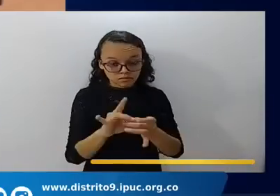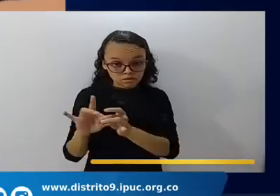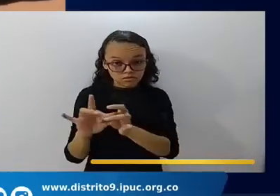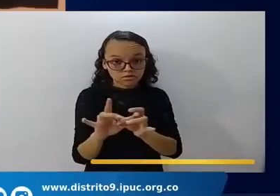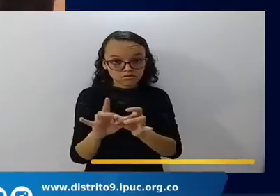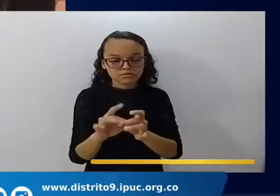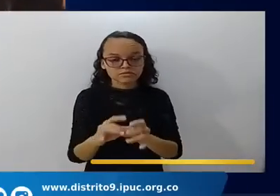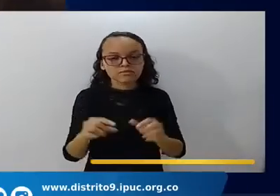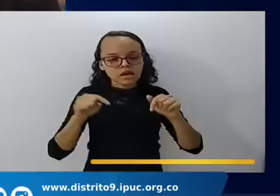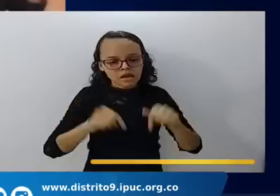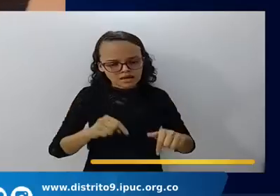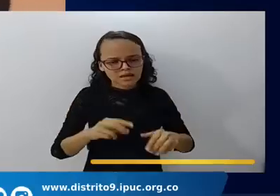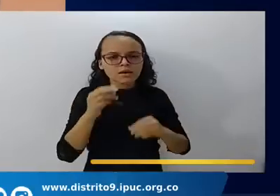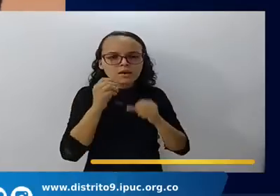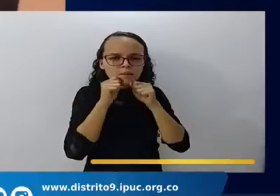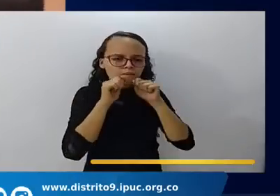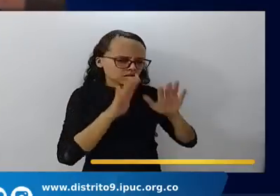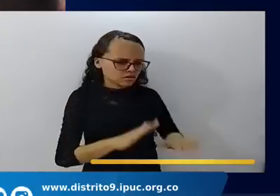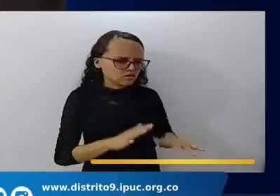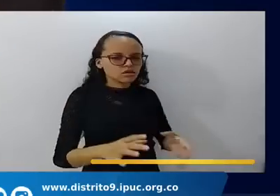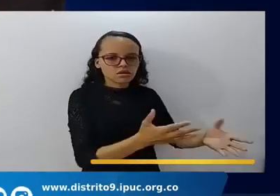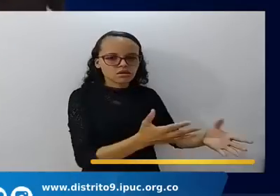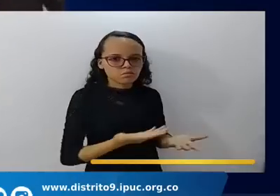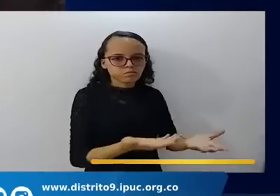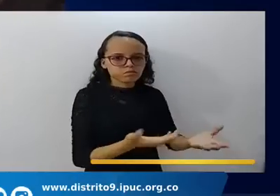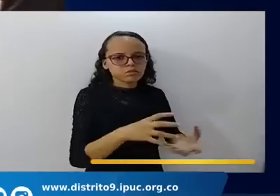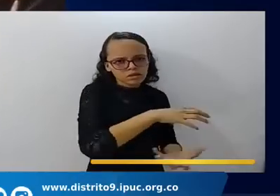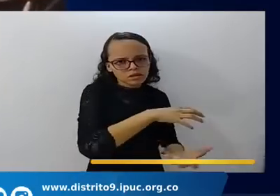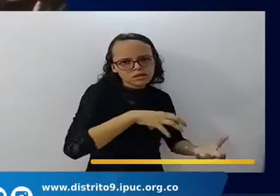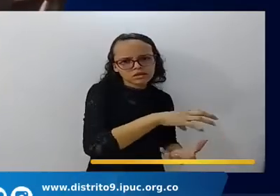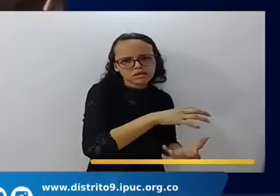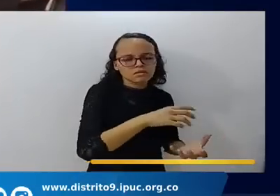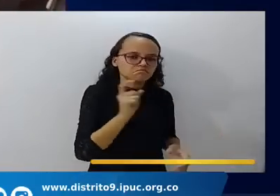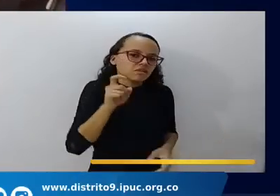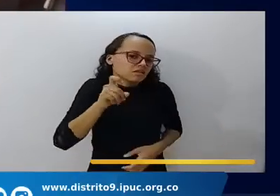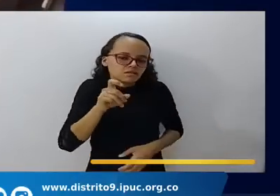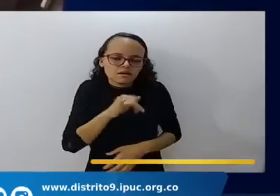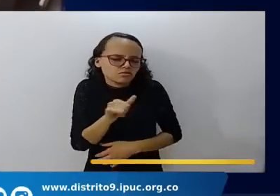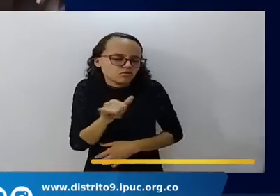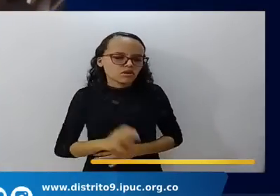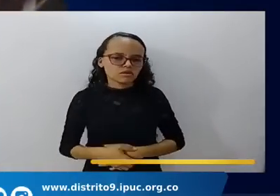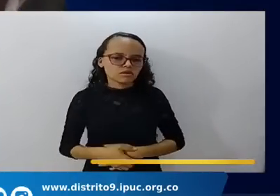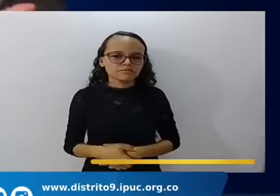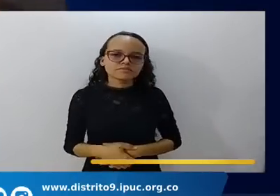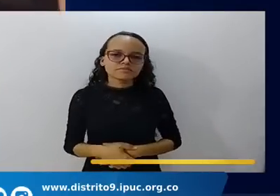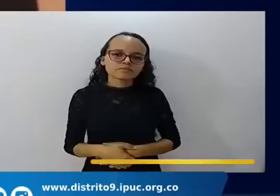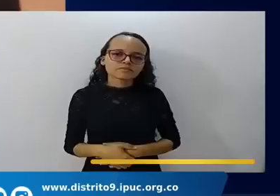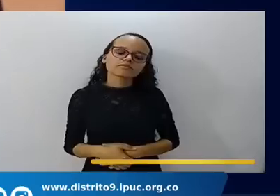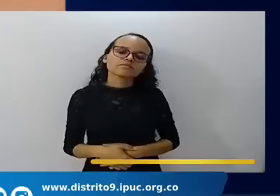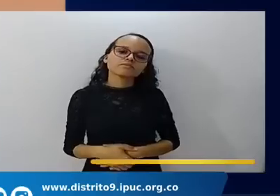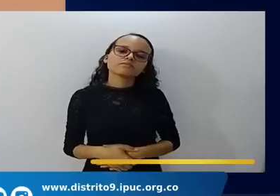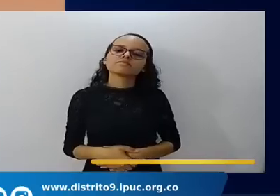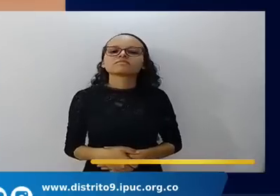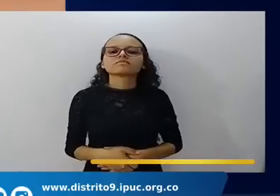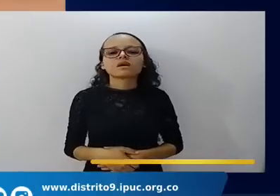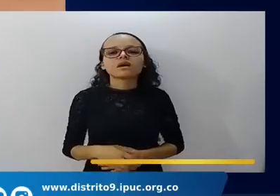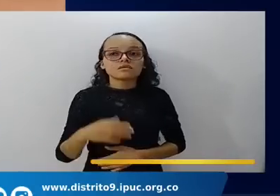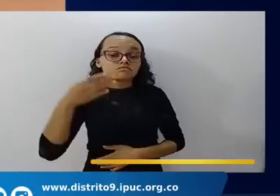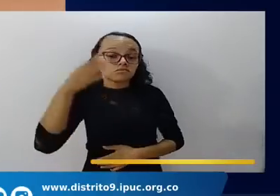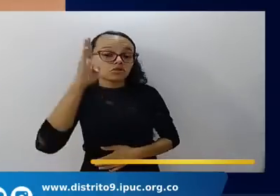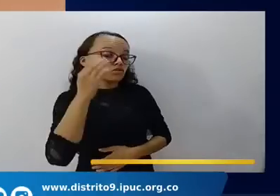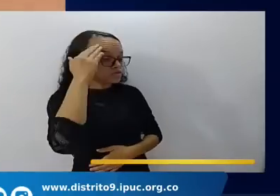Bendiciones terrenales. Hay bendiciones terrenales porque las necesitamos. Y el primero que sabe de eso es el Señor.